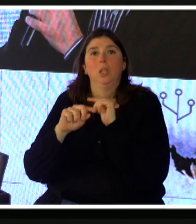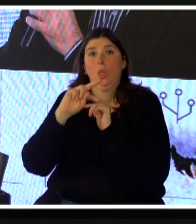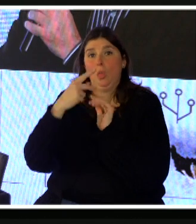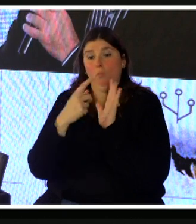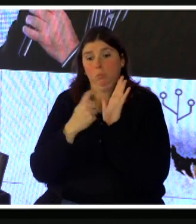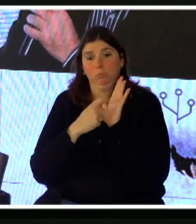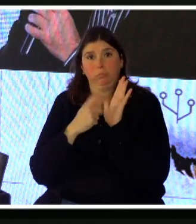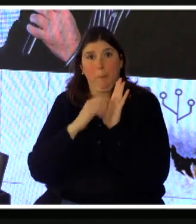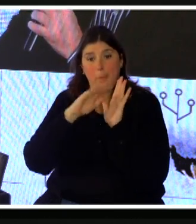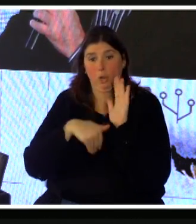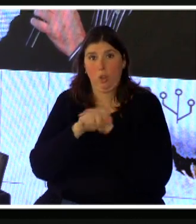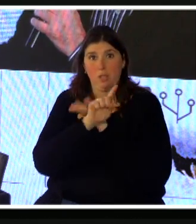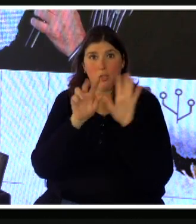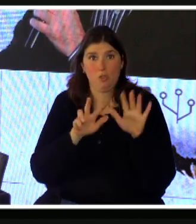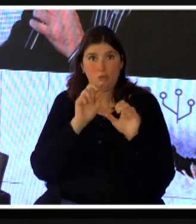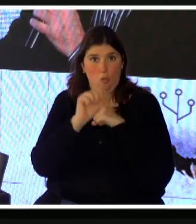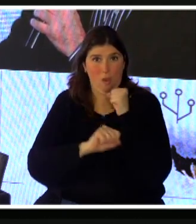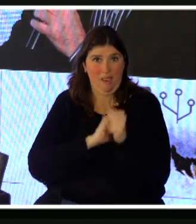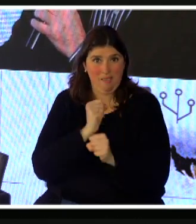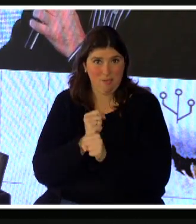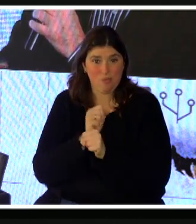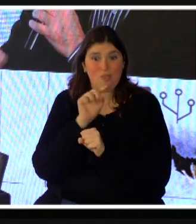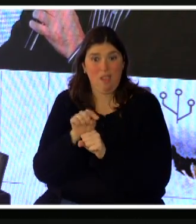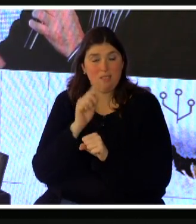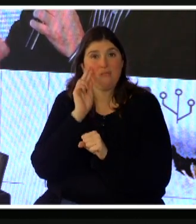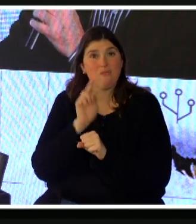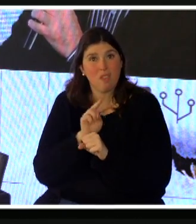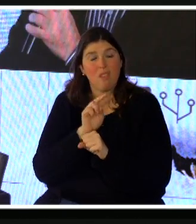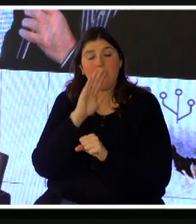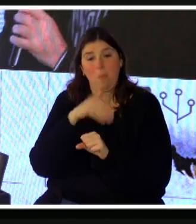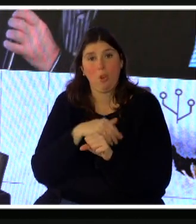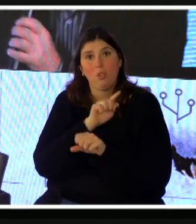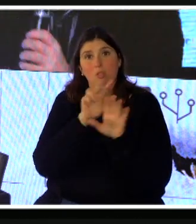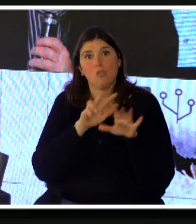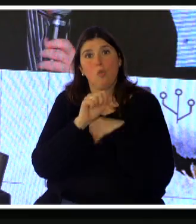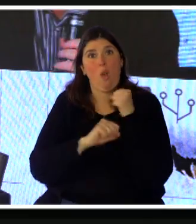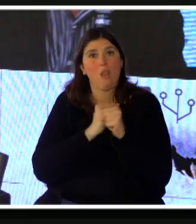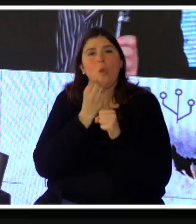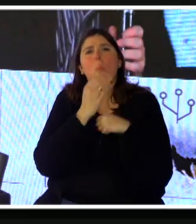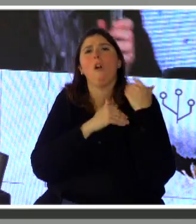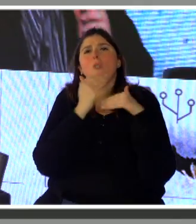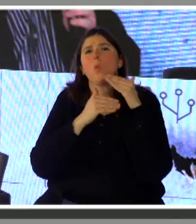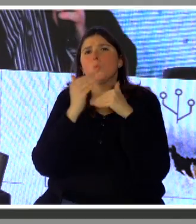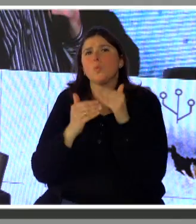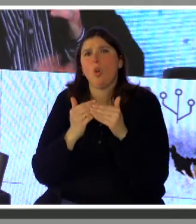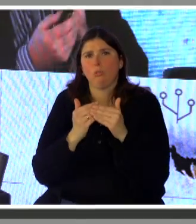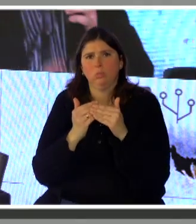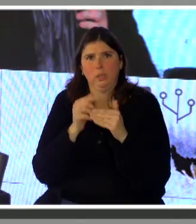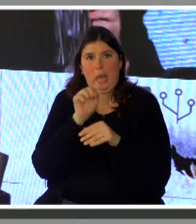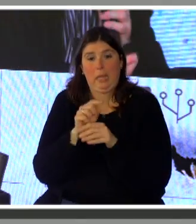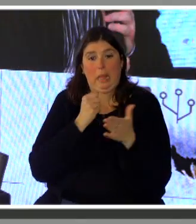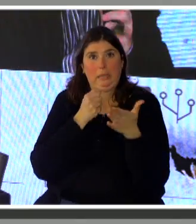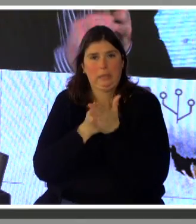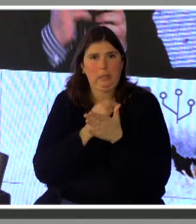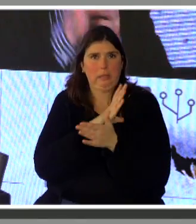en lo que tienen menos de 18 años, y ve cómo han evolucionado los accidentados de menos de 18 años a lo largo de los meses, en fin, esa es la información en la que, en el